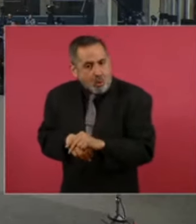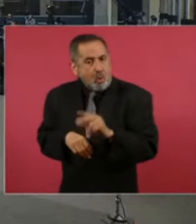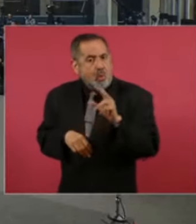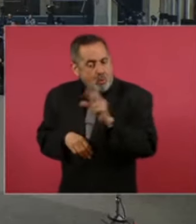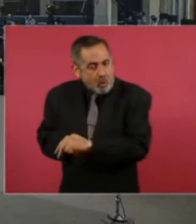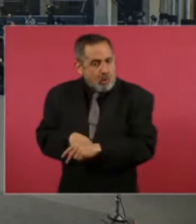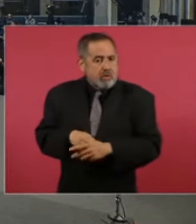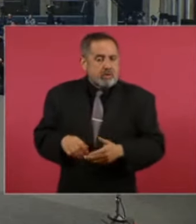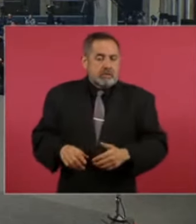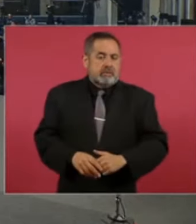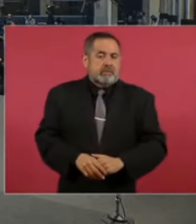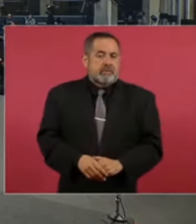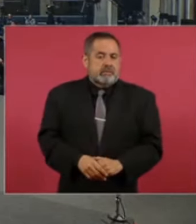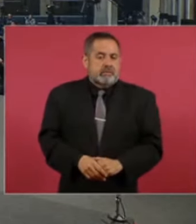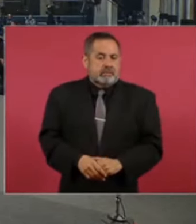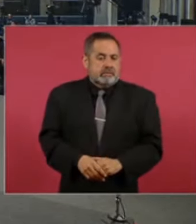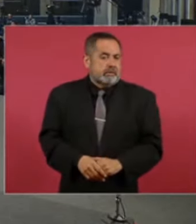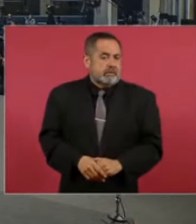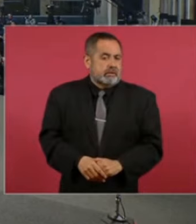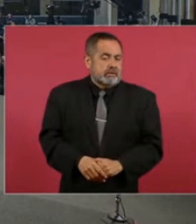si una